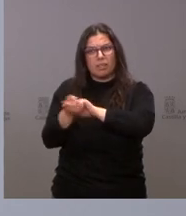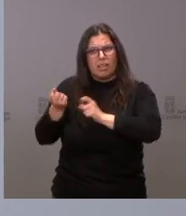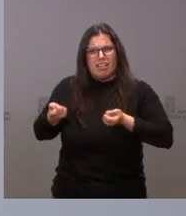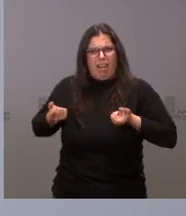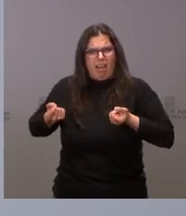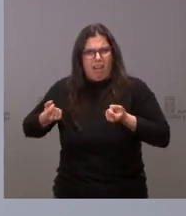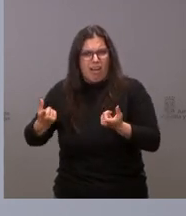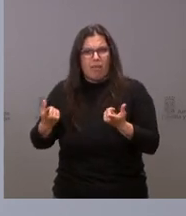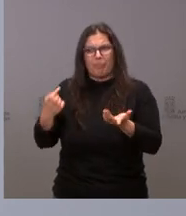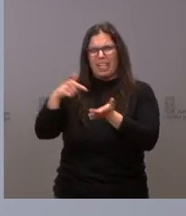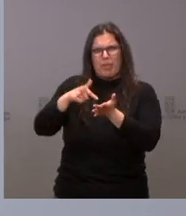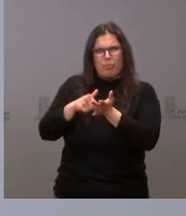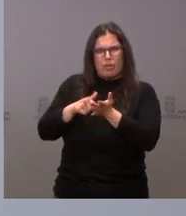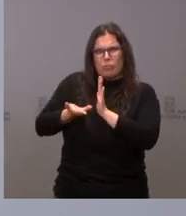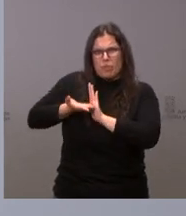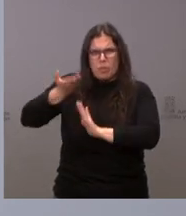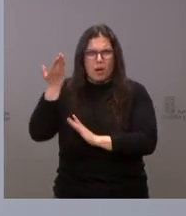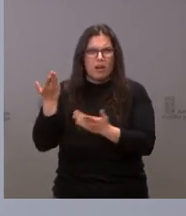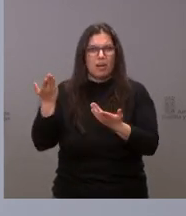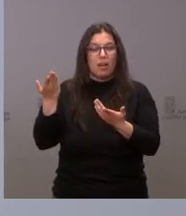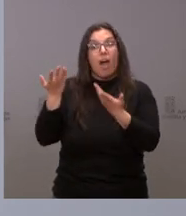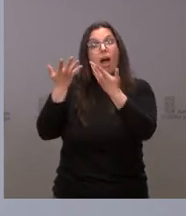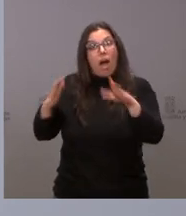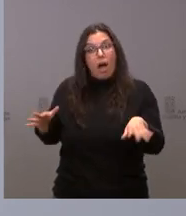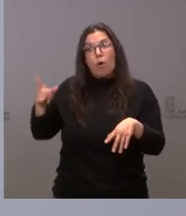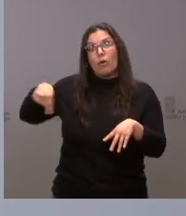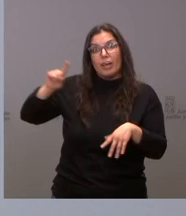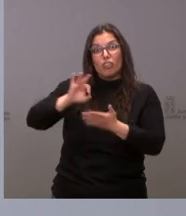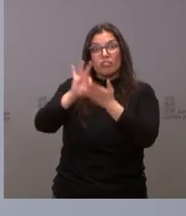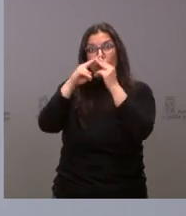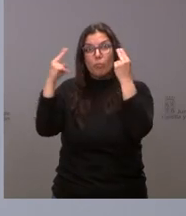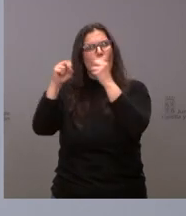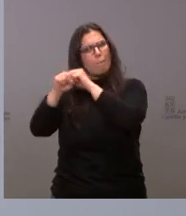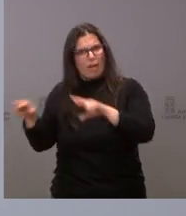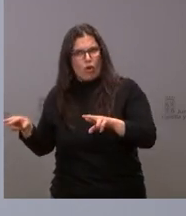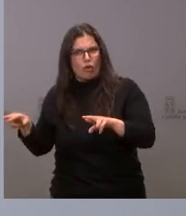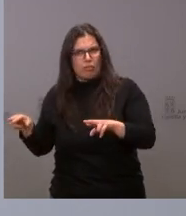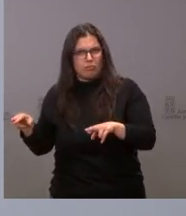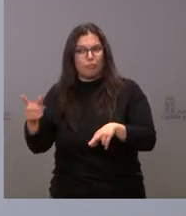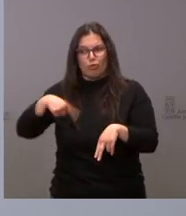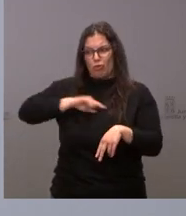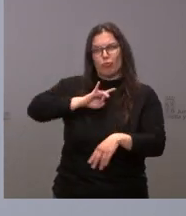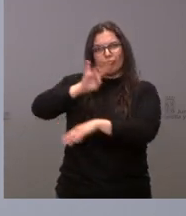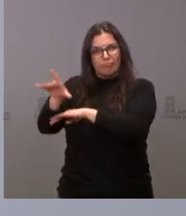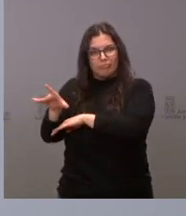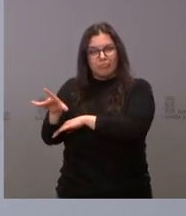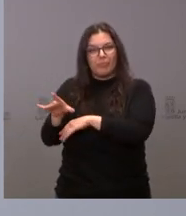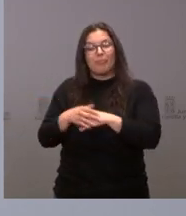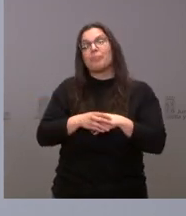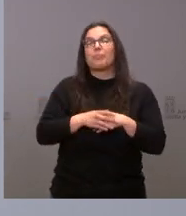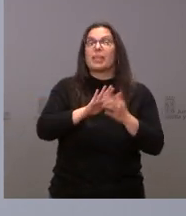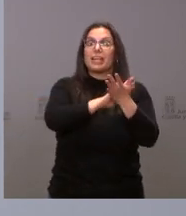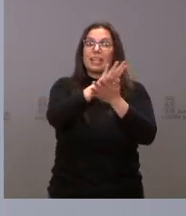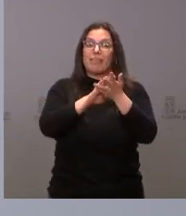teniendo impuestos muchos más altos que los nuestros al final tienen mucho peores servicios públicos que los ofrecemos en Castilla y León y hablando de